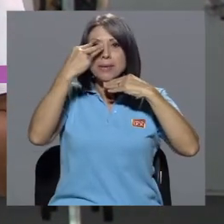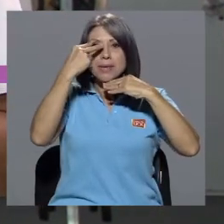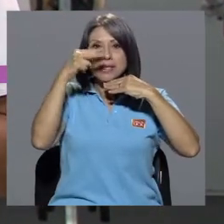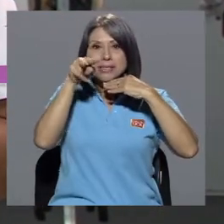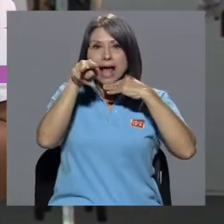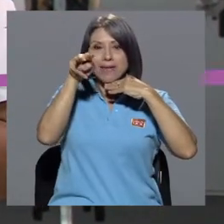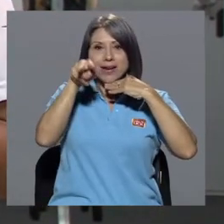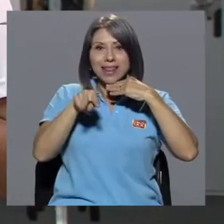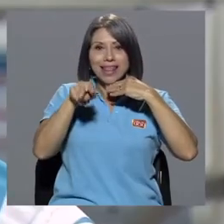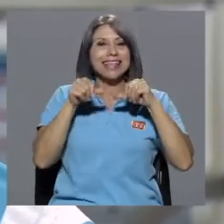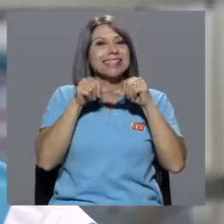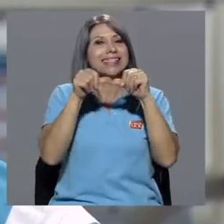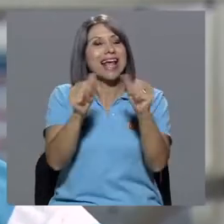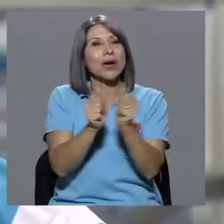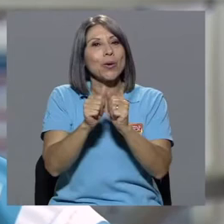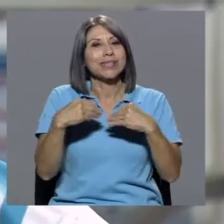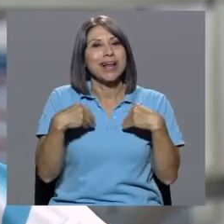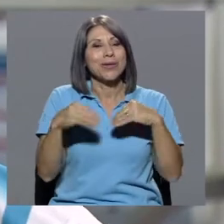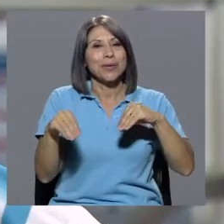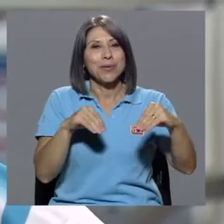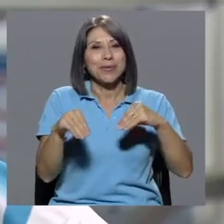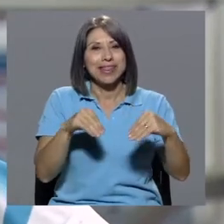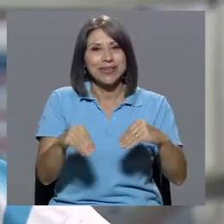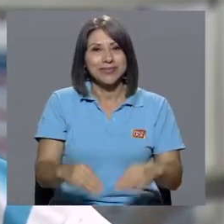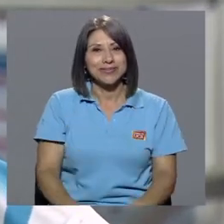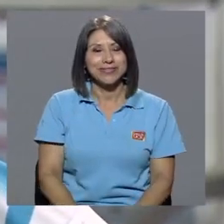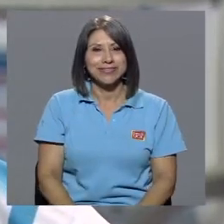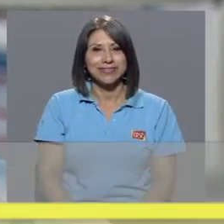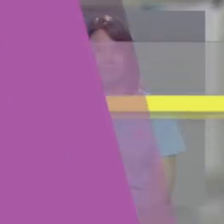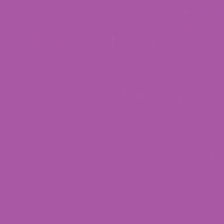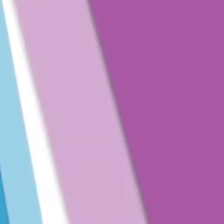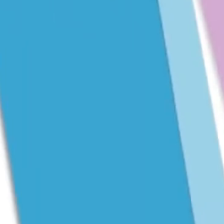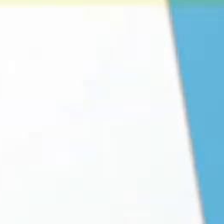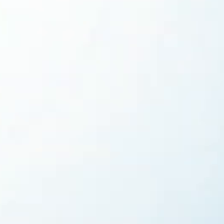cabeza hacia el frente. Sigan con más de Salud en Movimiento.